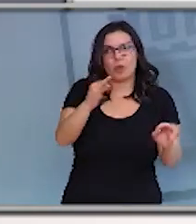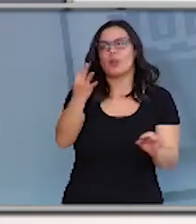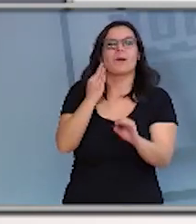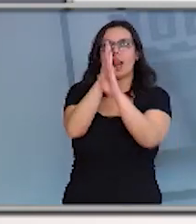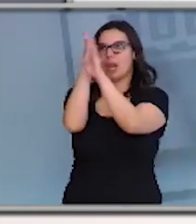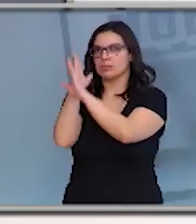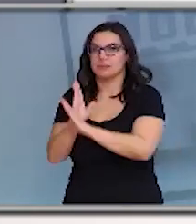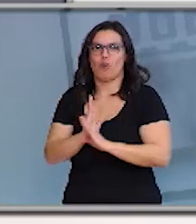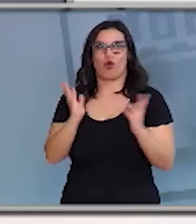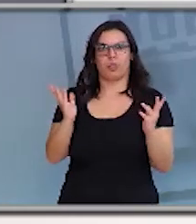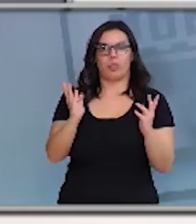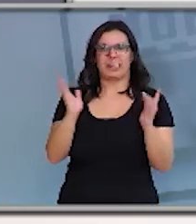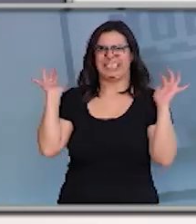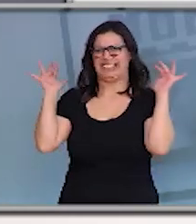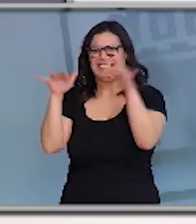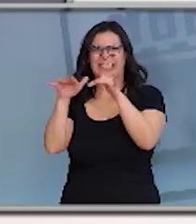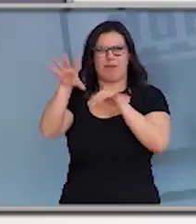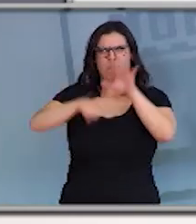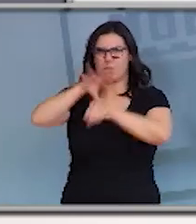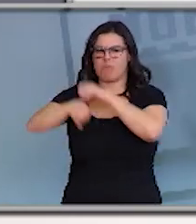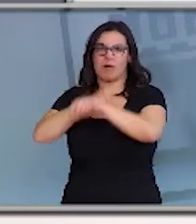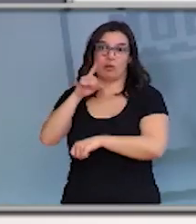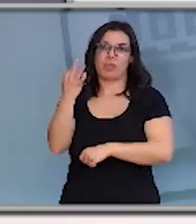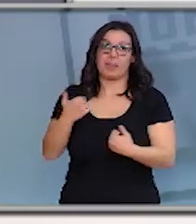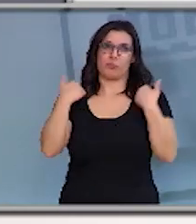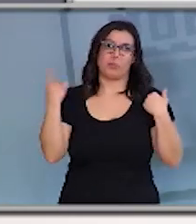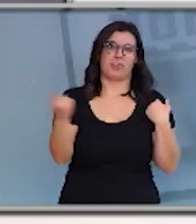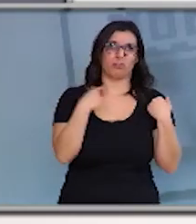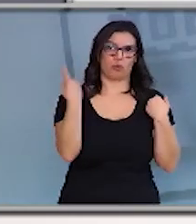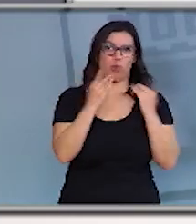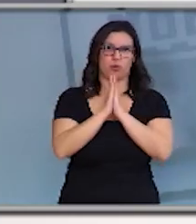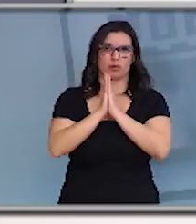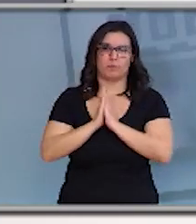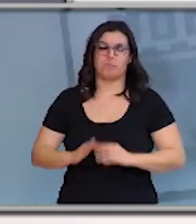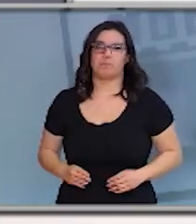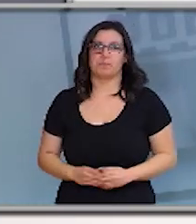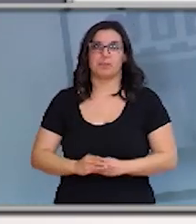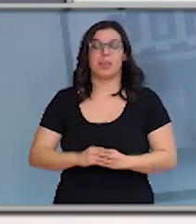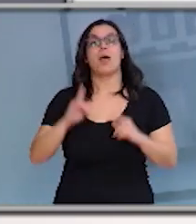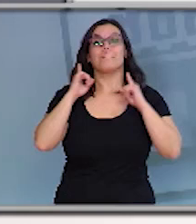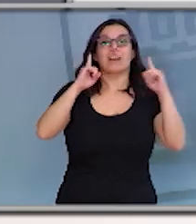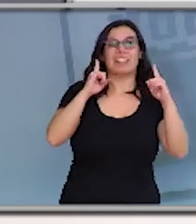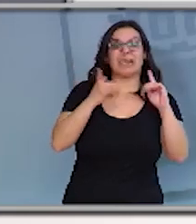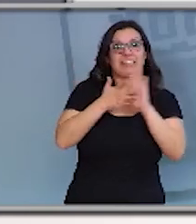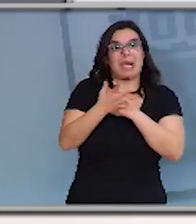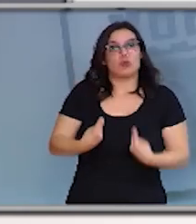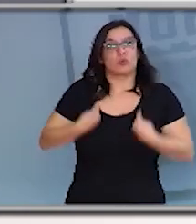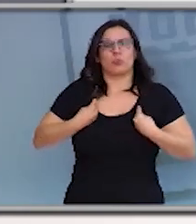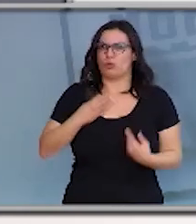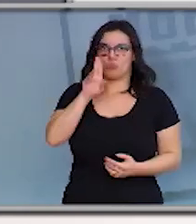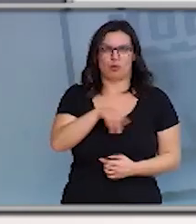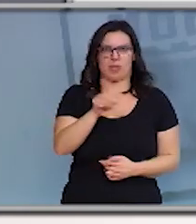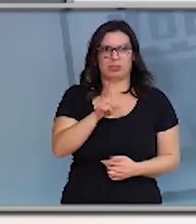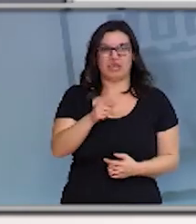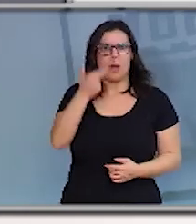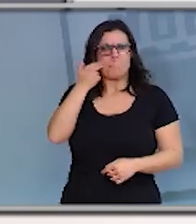razonable e isto é unha responsabilidade de todos nosotros. Prevenir non é alarmar, o pánico